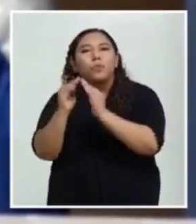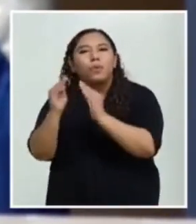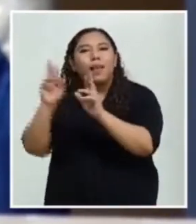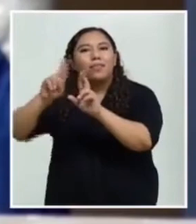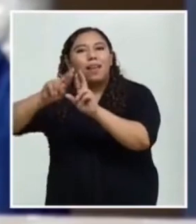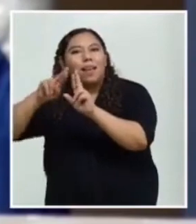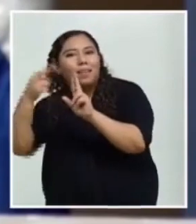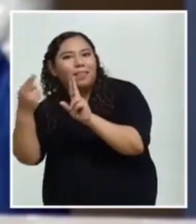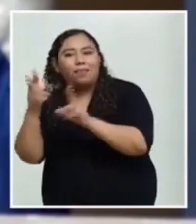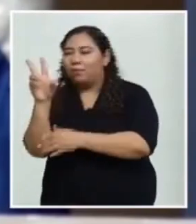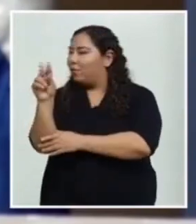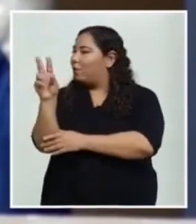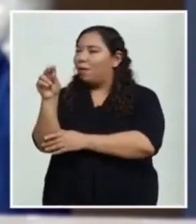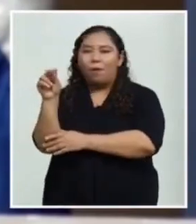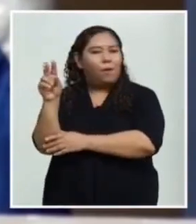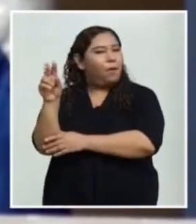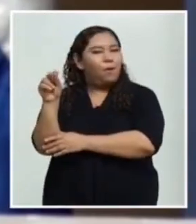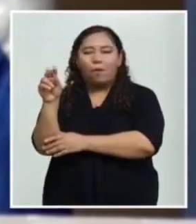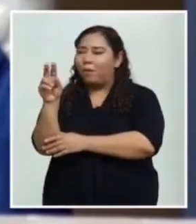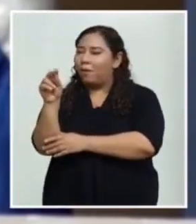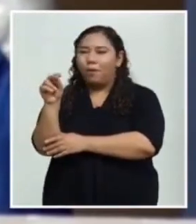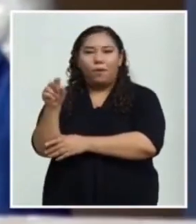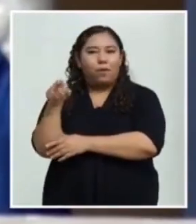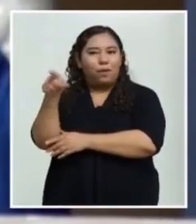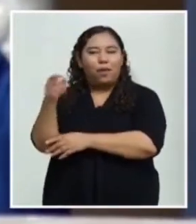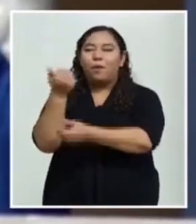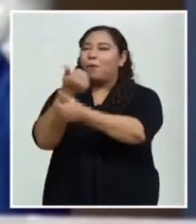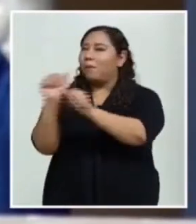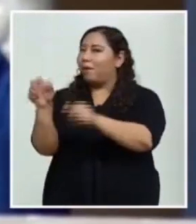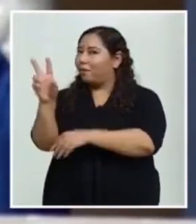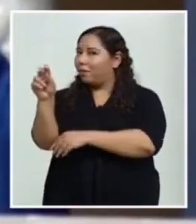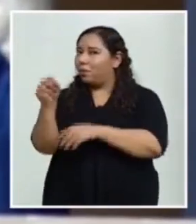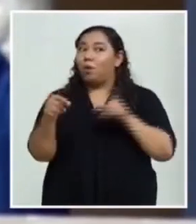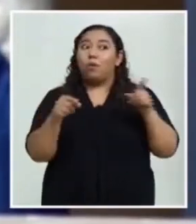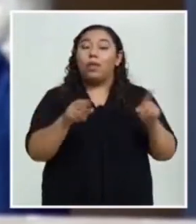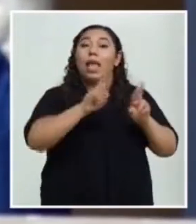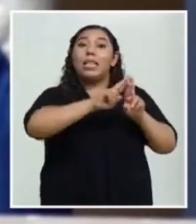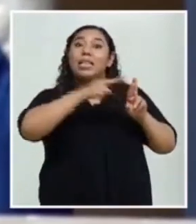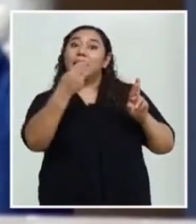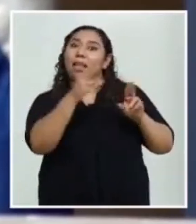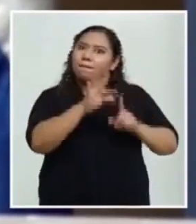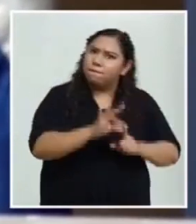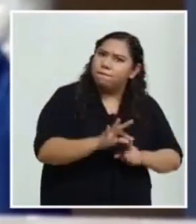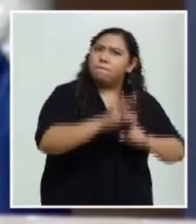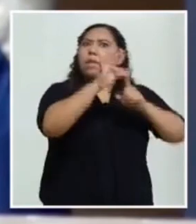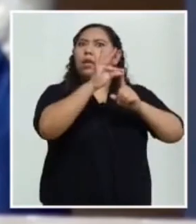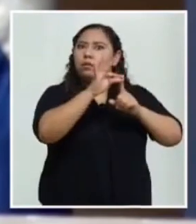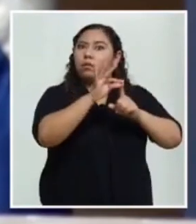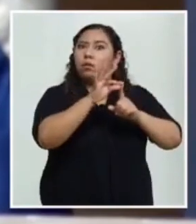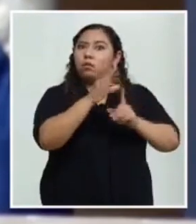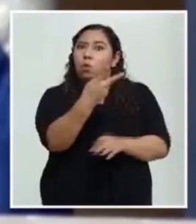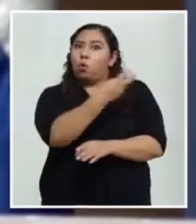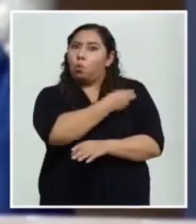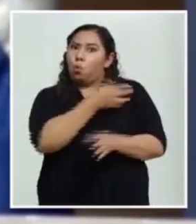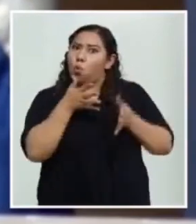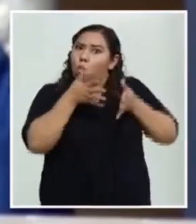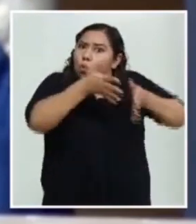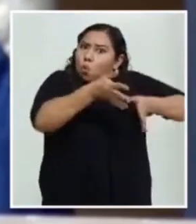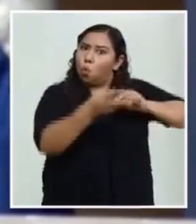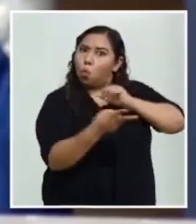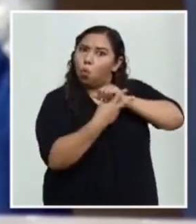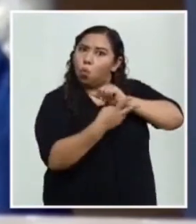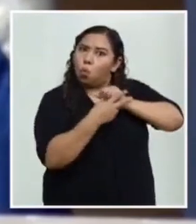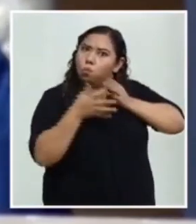su casa, sino con equipos precalificados por la OMS que nos garantizan que si se va la energía, esa